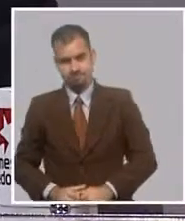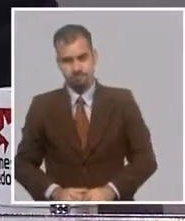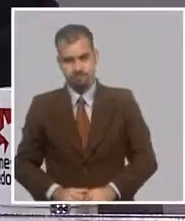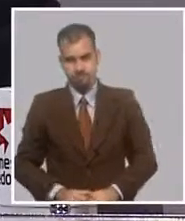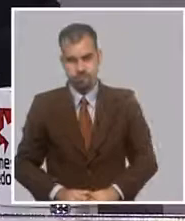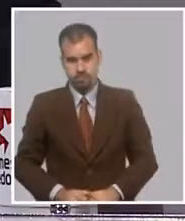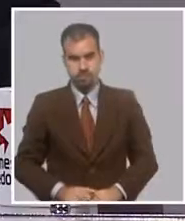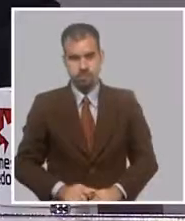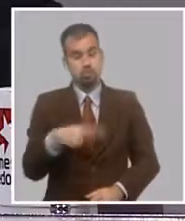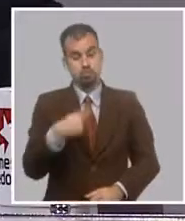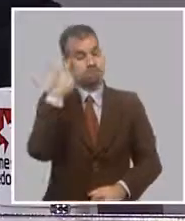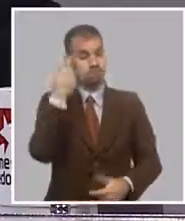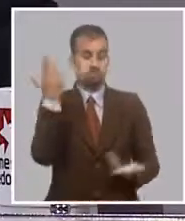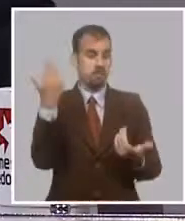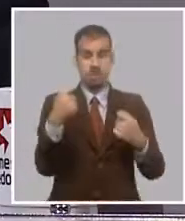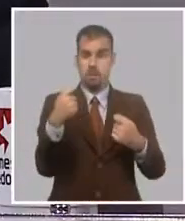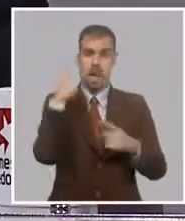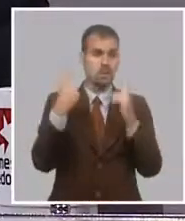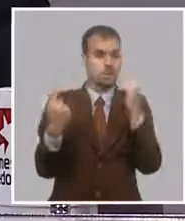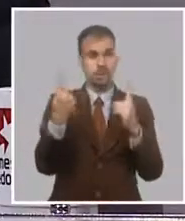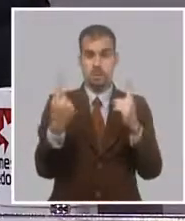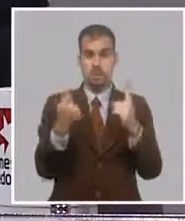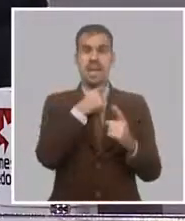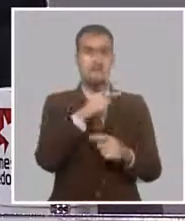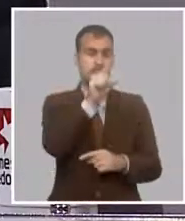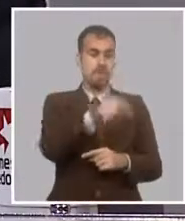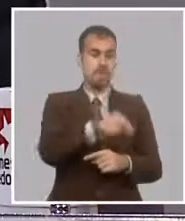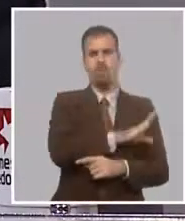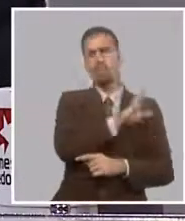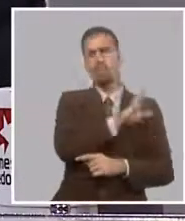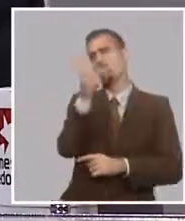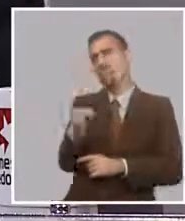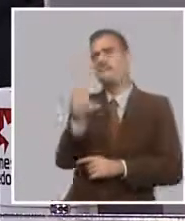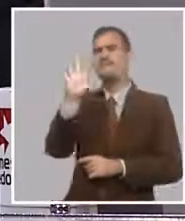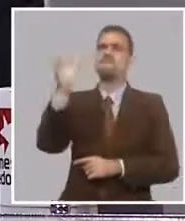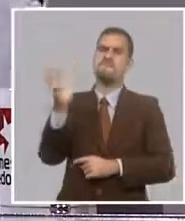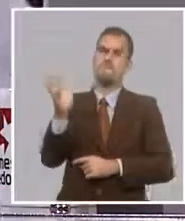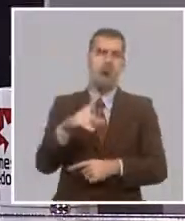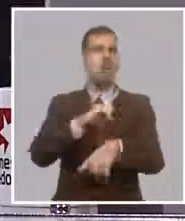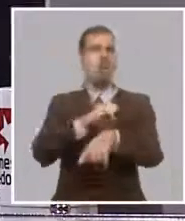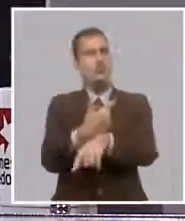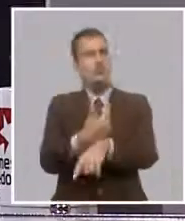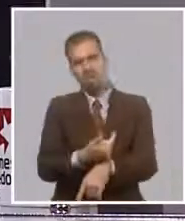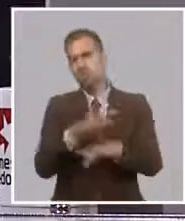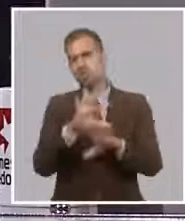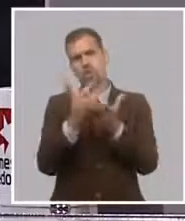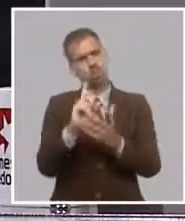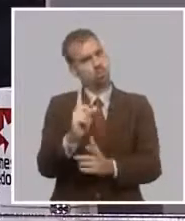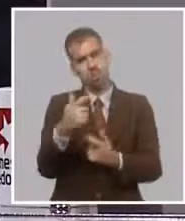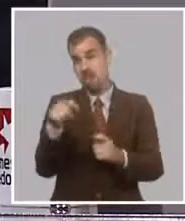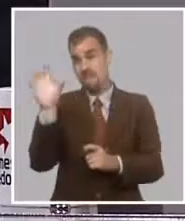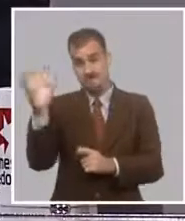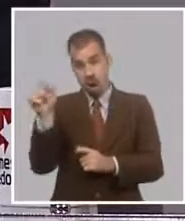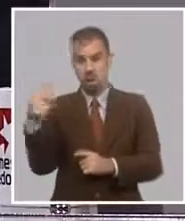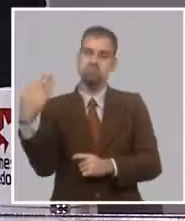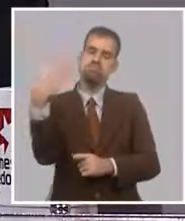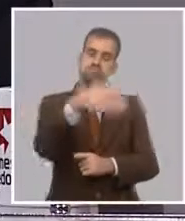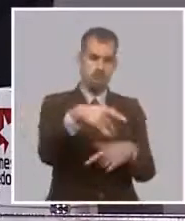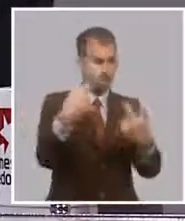alternativas para que los productores no sean los que vengan al banco y pasen los inconvenientes de las afectaciones del servicio.